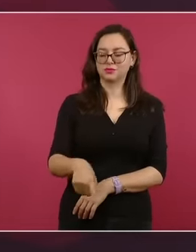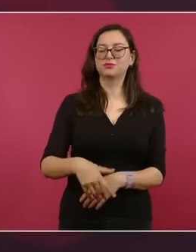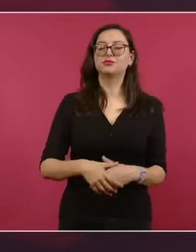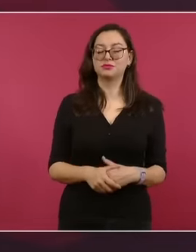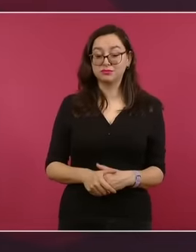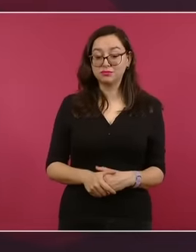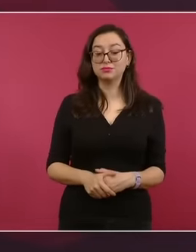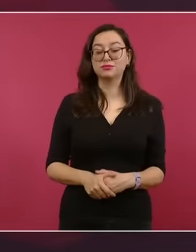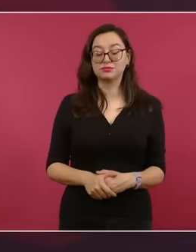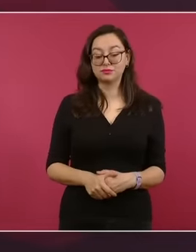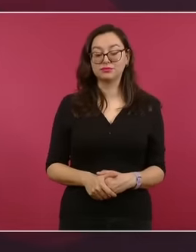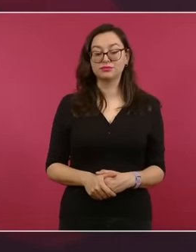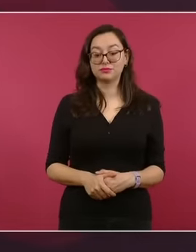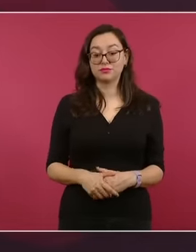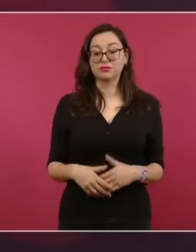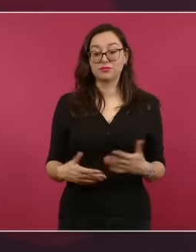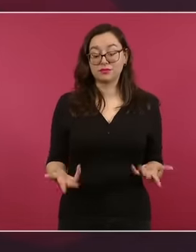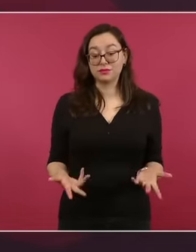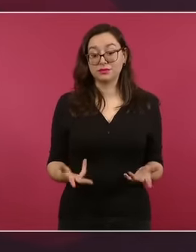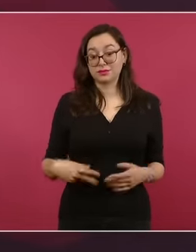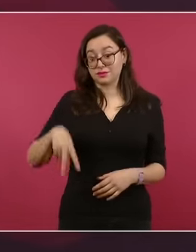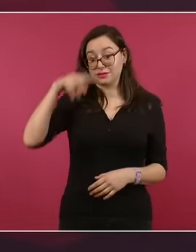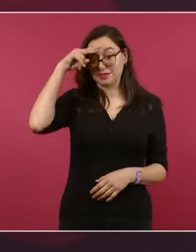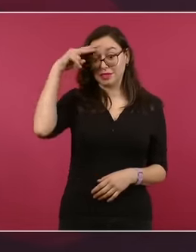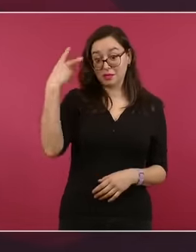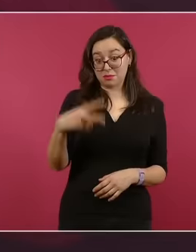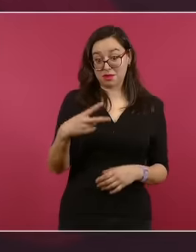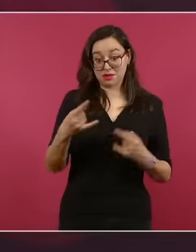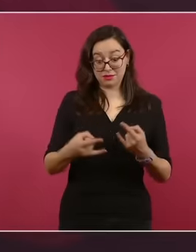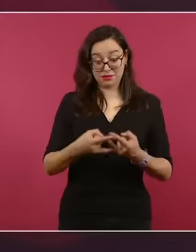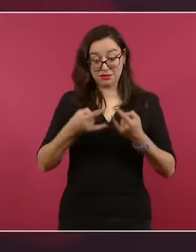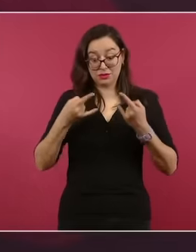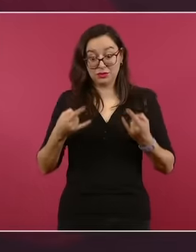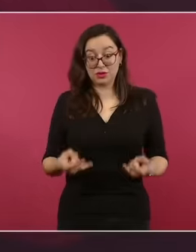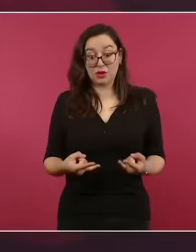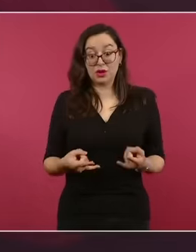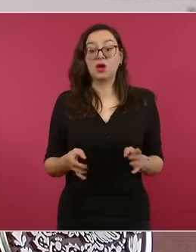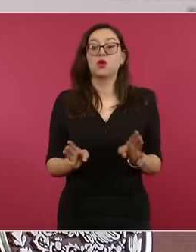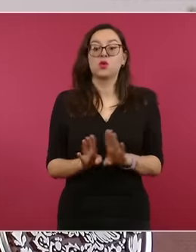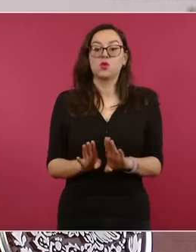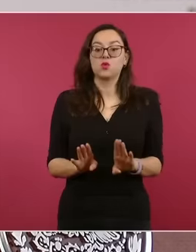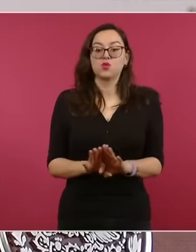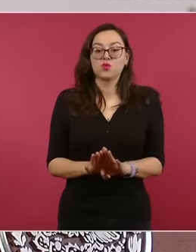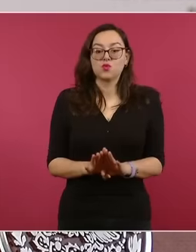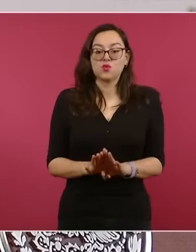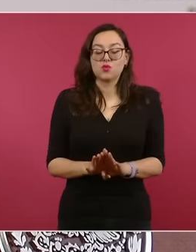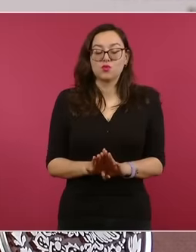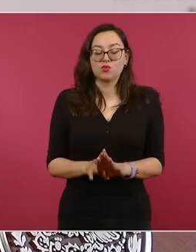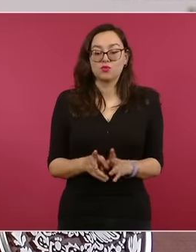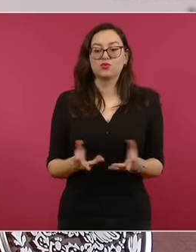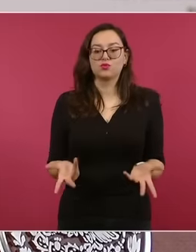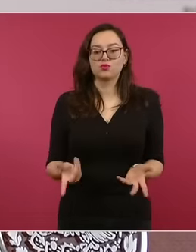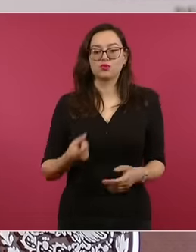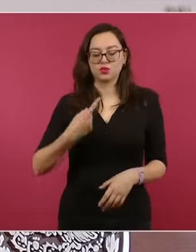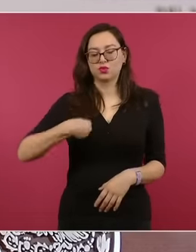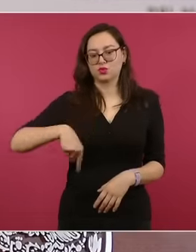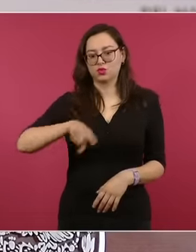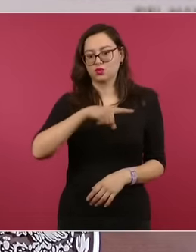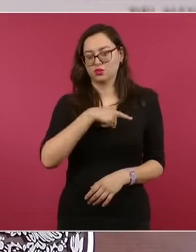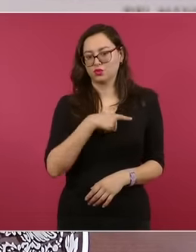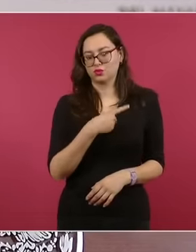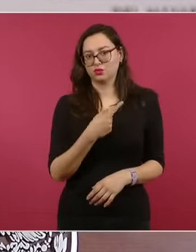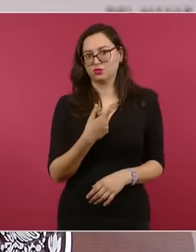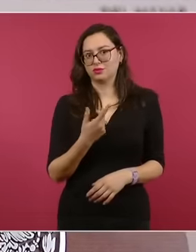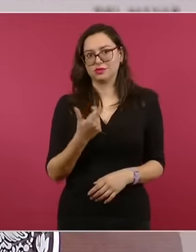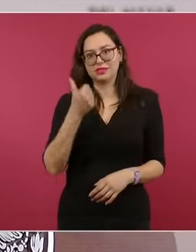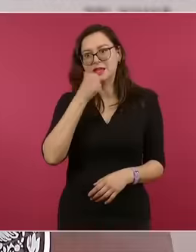Y la historia de México, por eso insistimos mucho en el conocimiento de nuestra